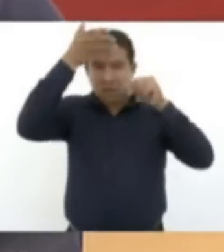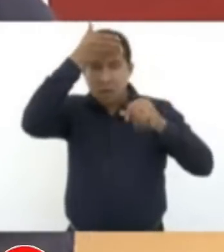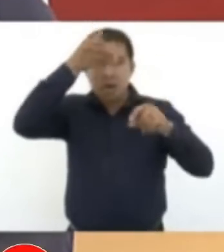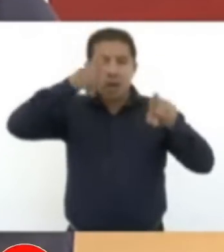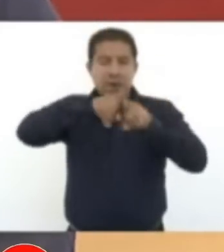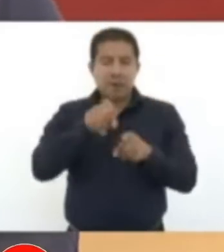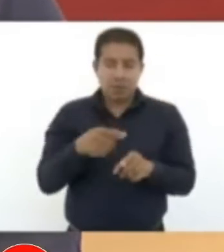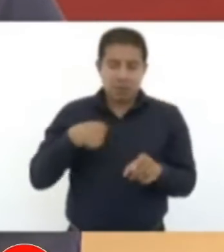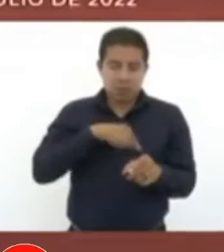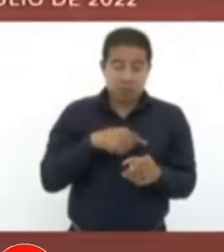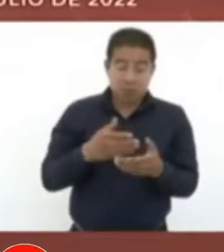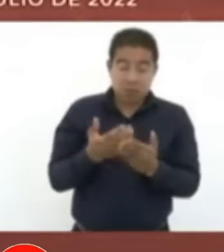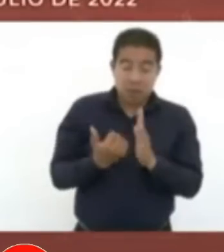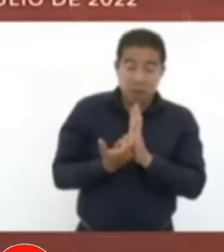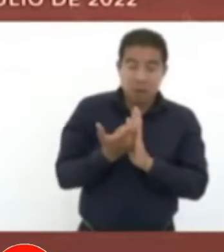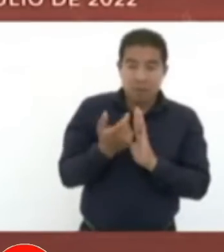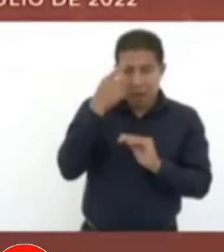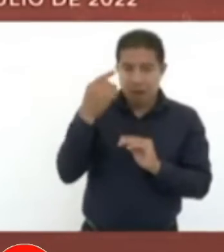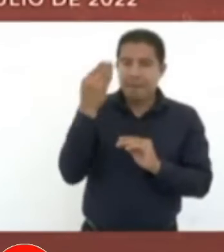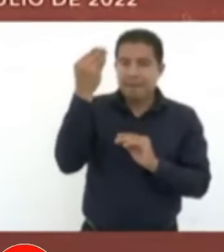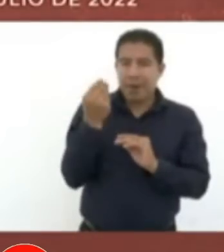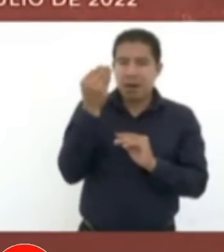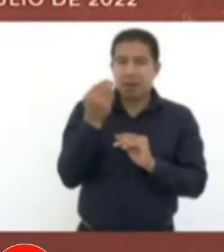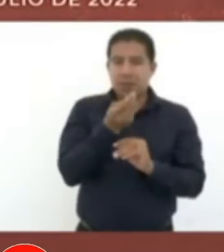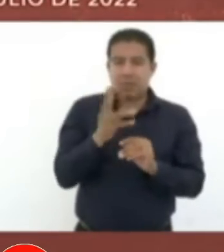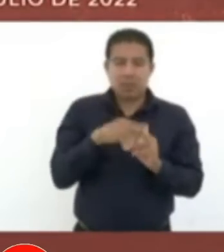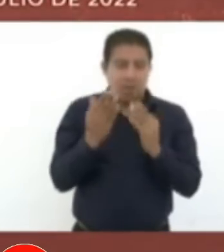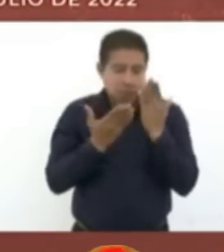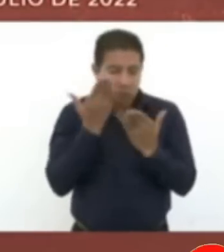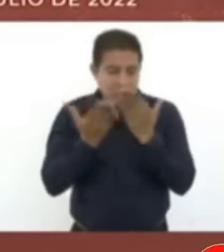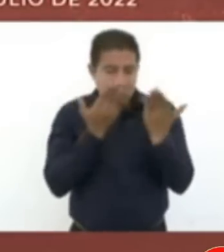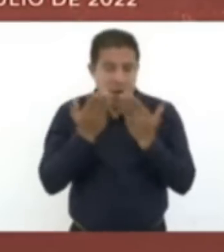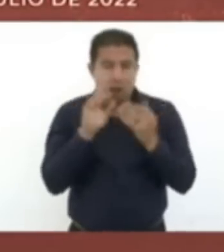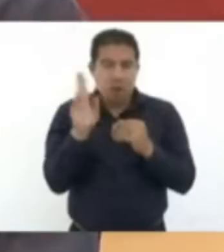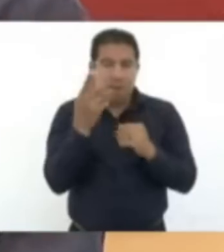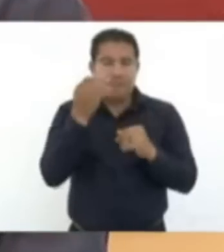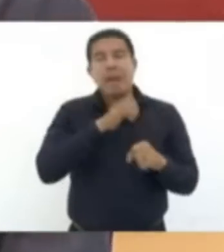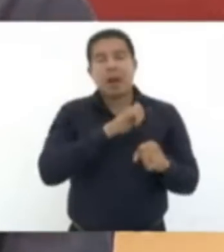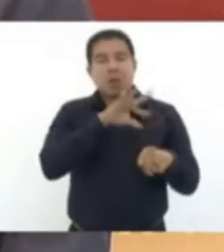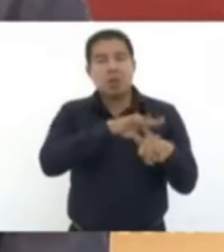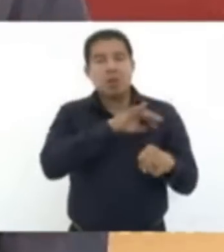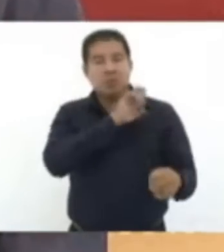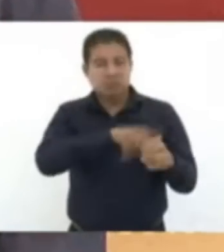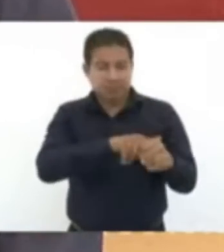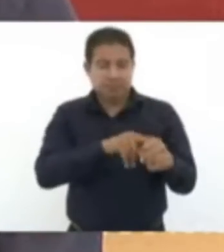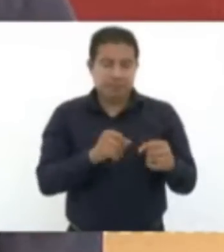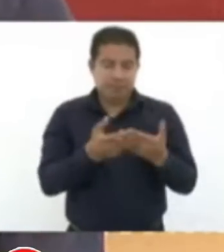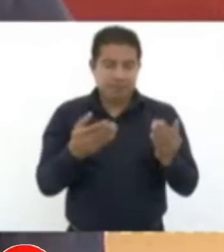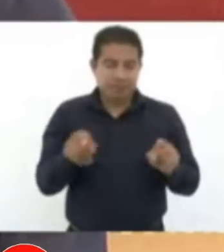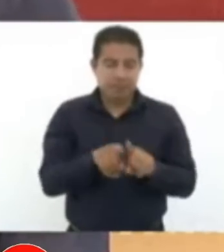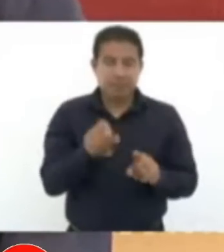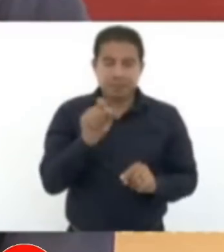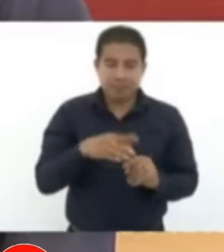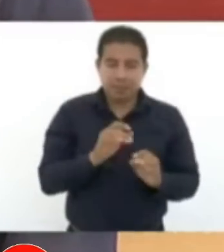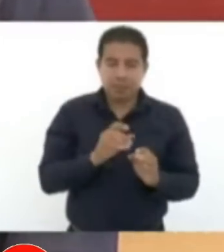becas para especialistas, de 10 mil que se daban, ahora se dan más de 20